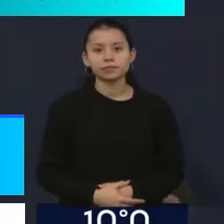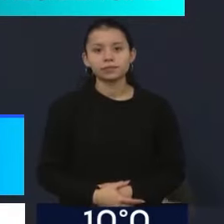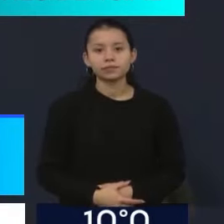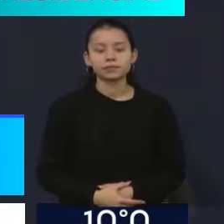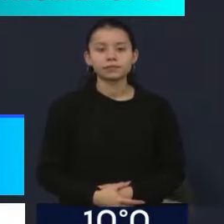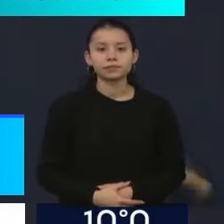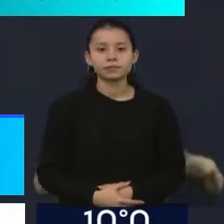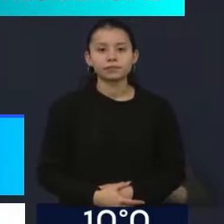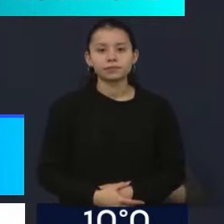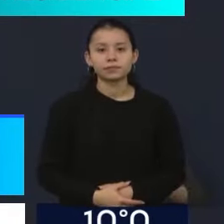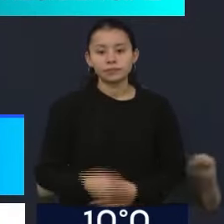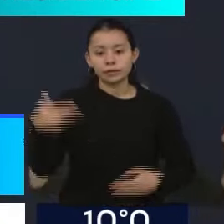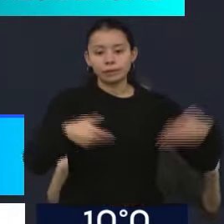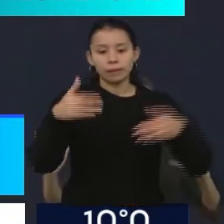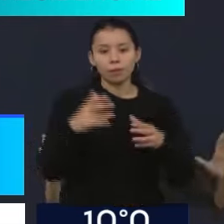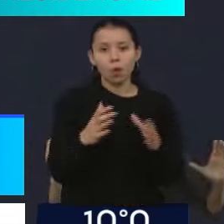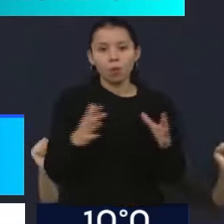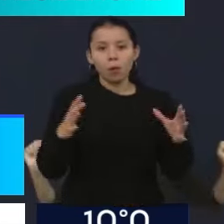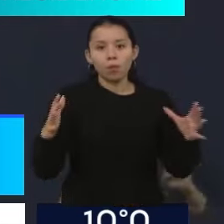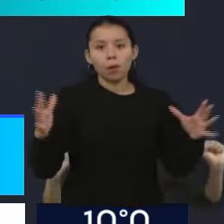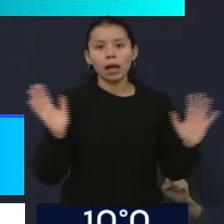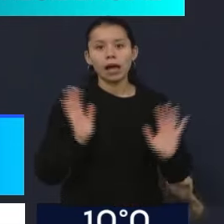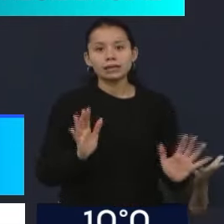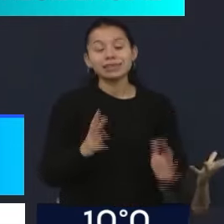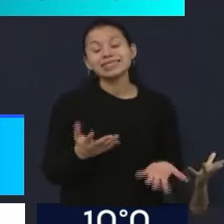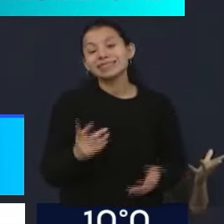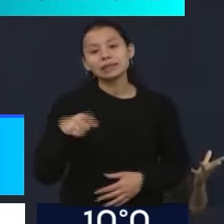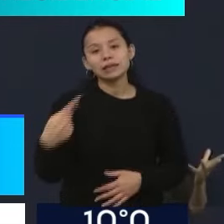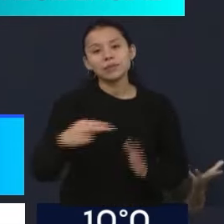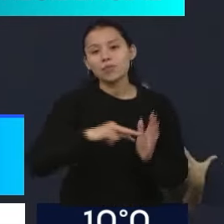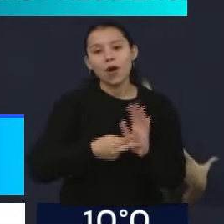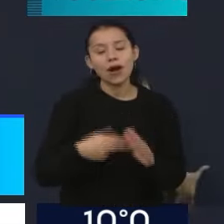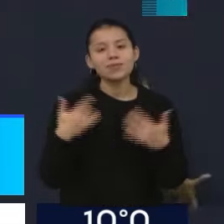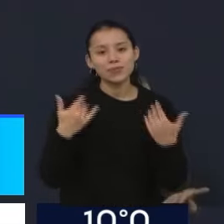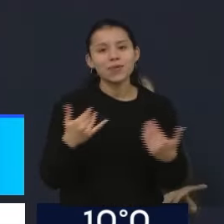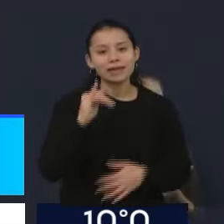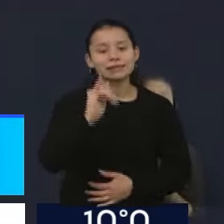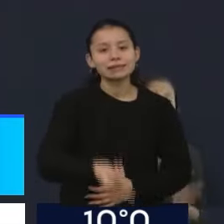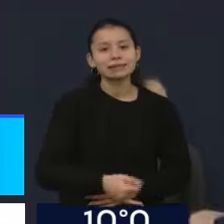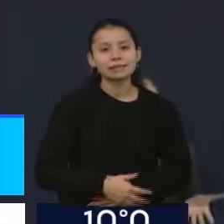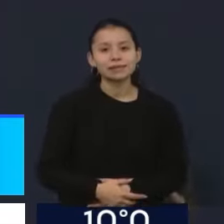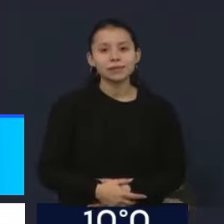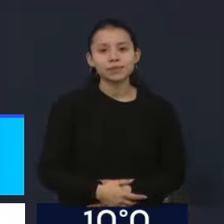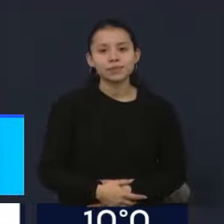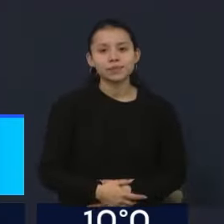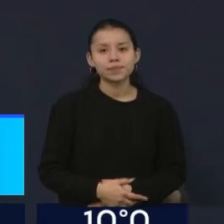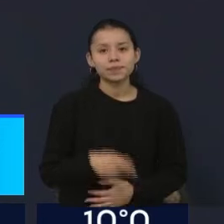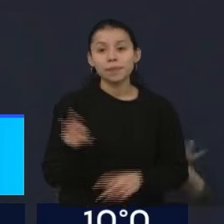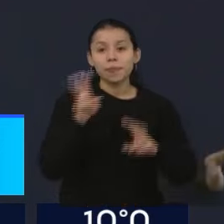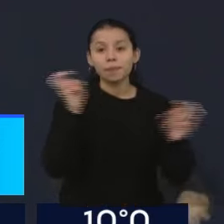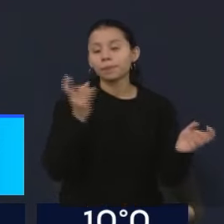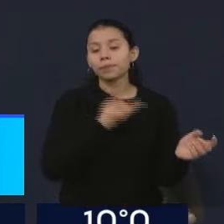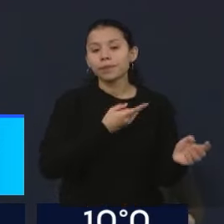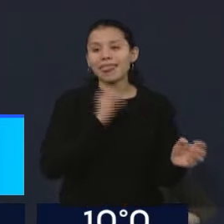de manera repentina, efectivamente tengas algún problema en esta distribución, que no hubiese